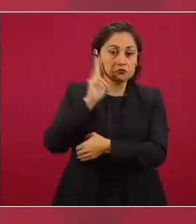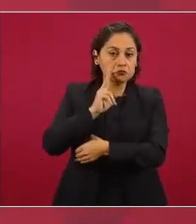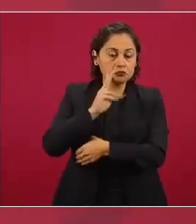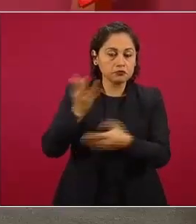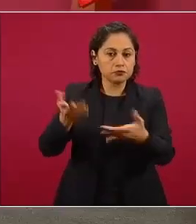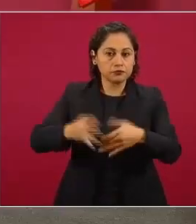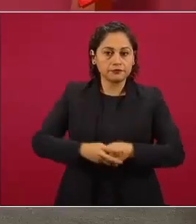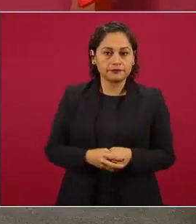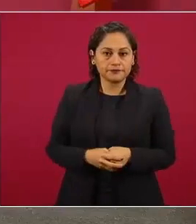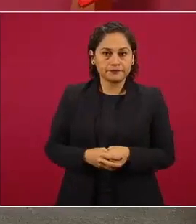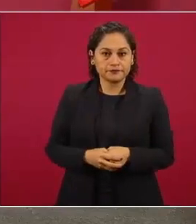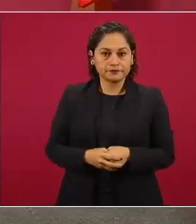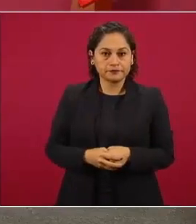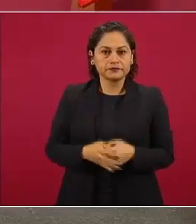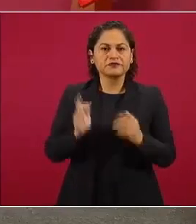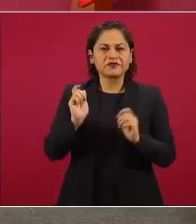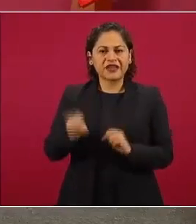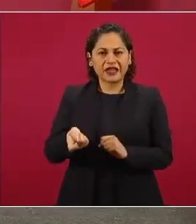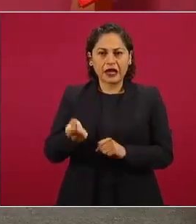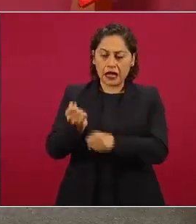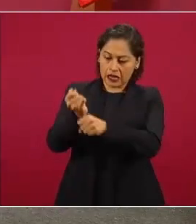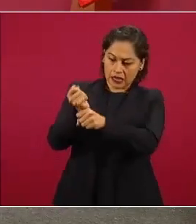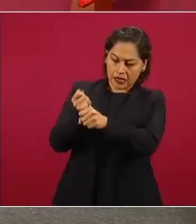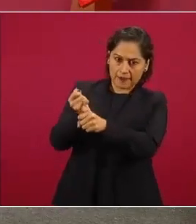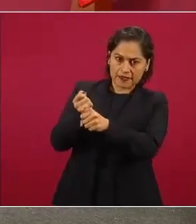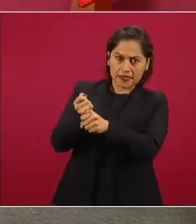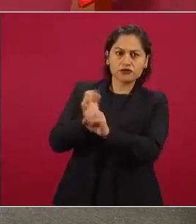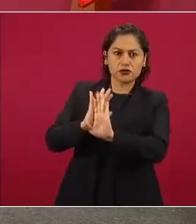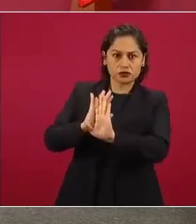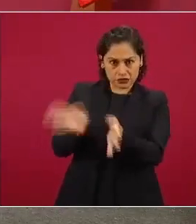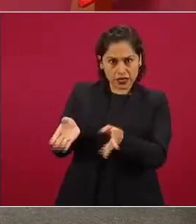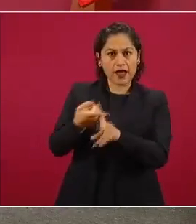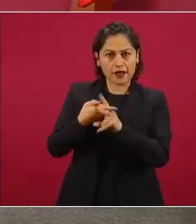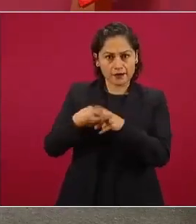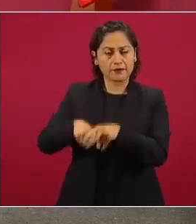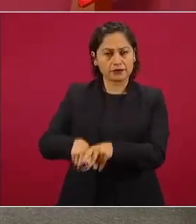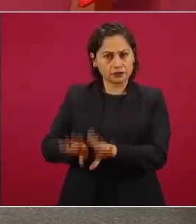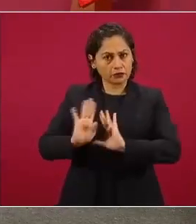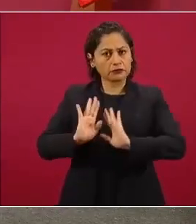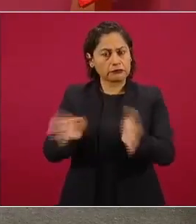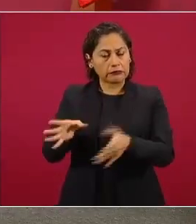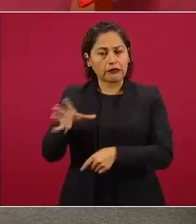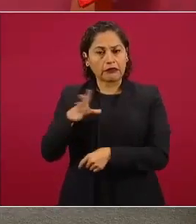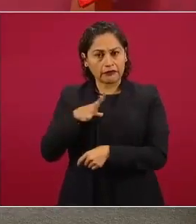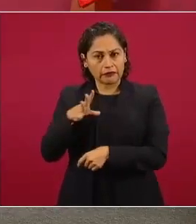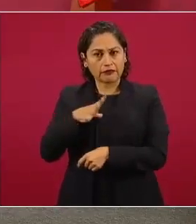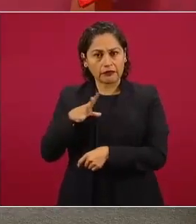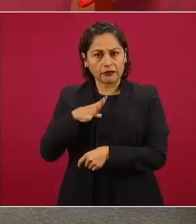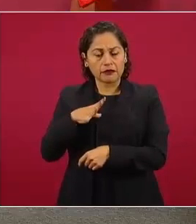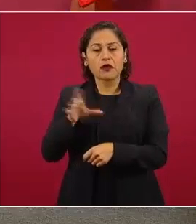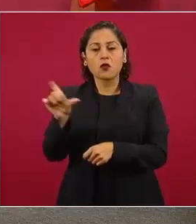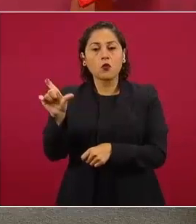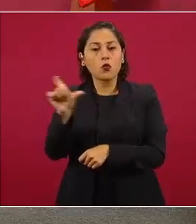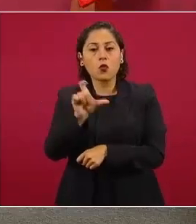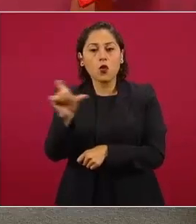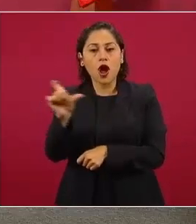comenzó a partir de que nos envían